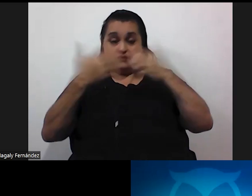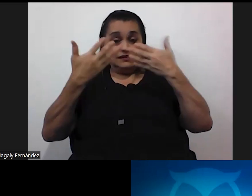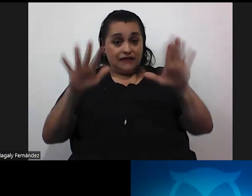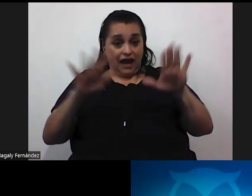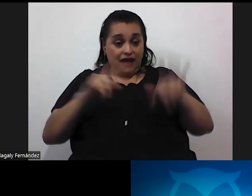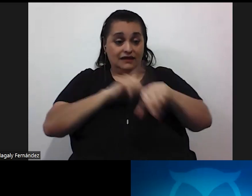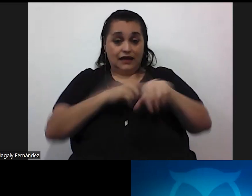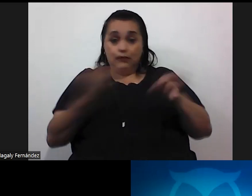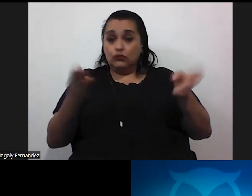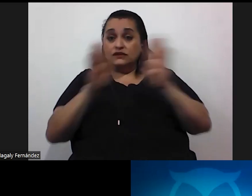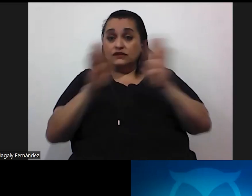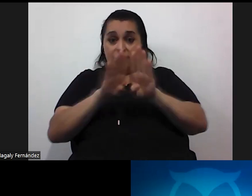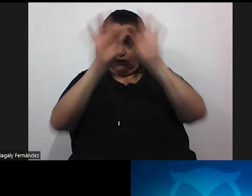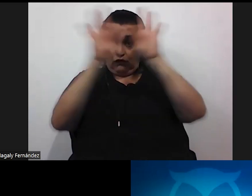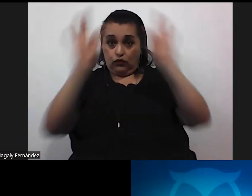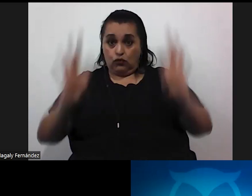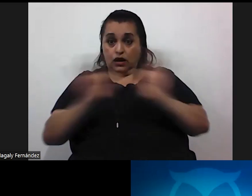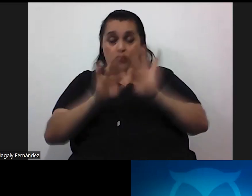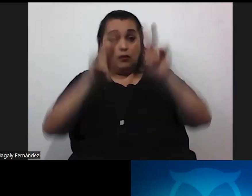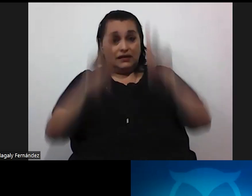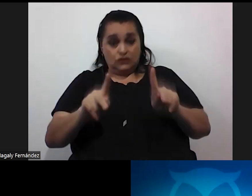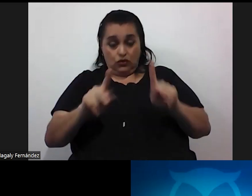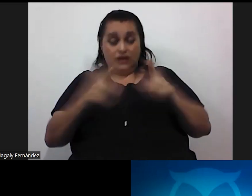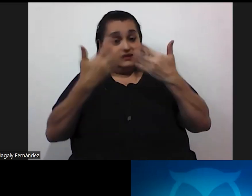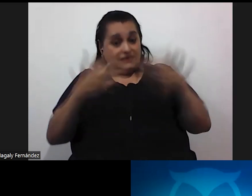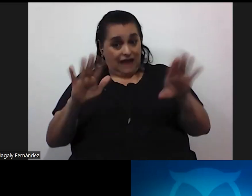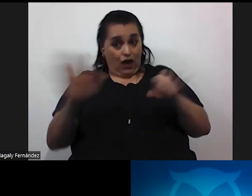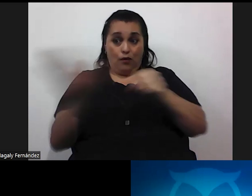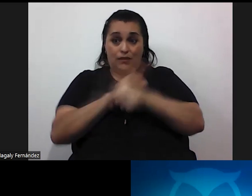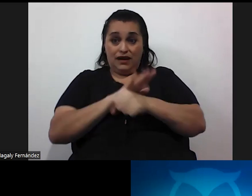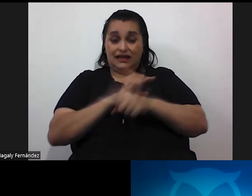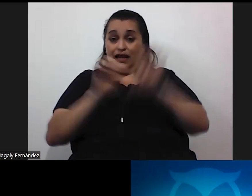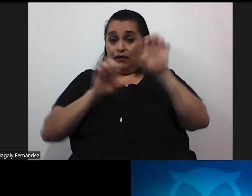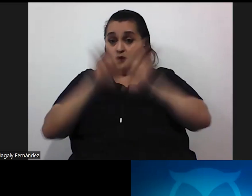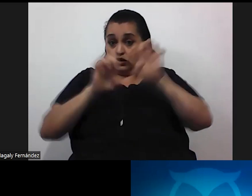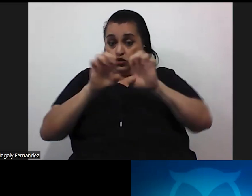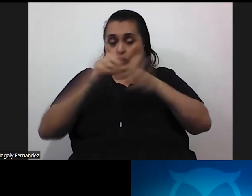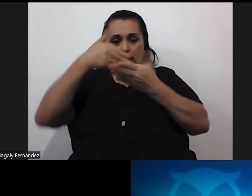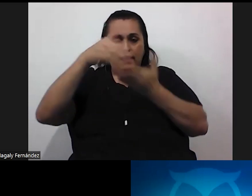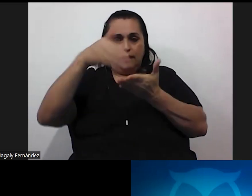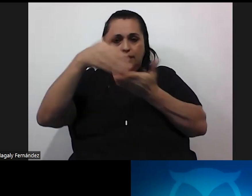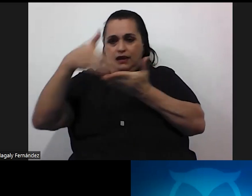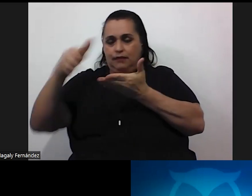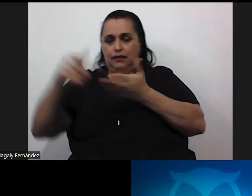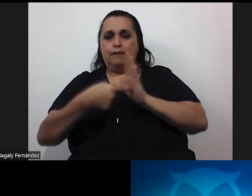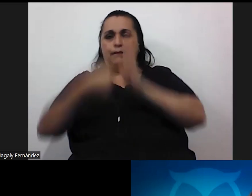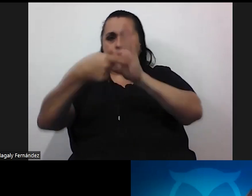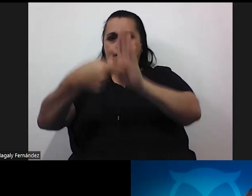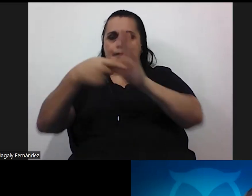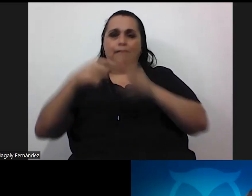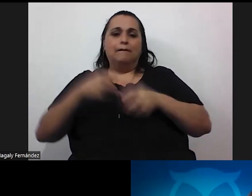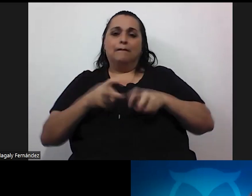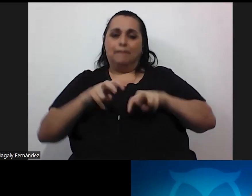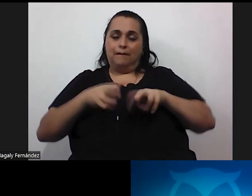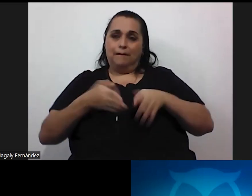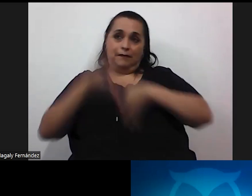ese tiempo cerraremos el formulario y con las personas que hayan completado la evaluación estaremos enviando la presentación que amablemente don Cristian